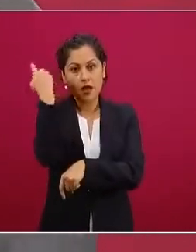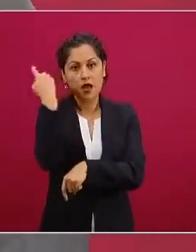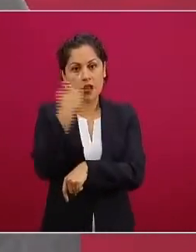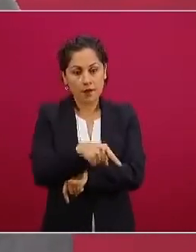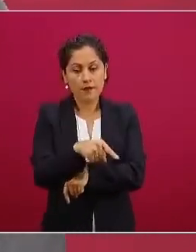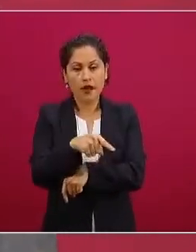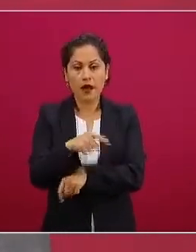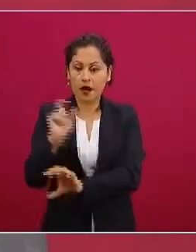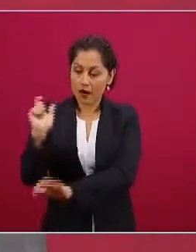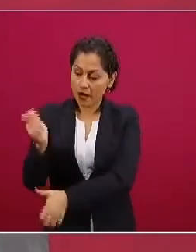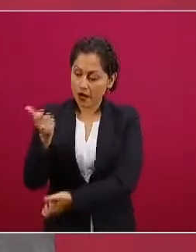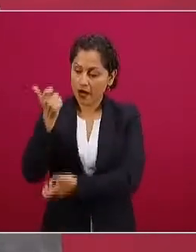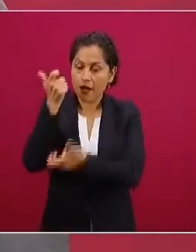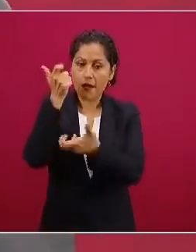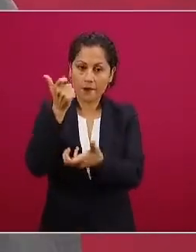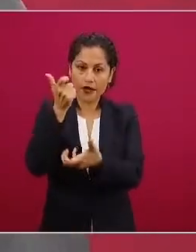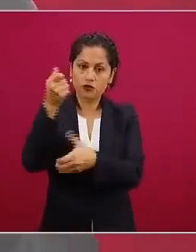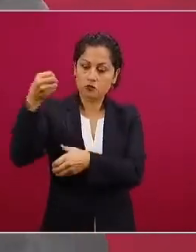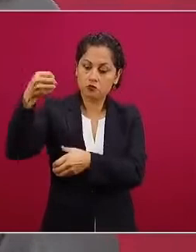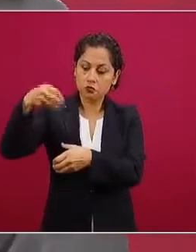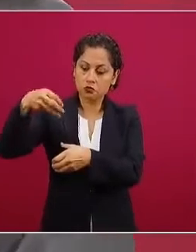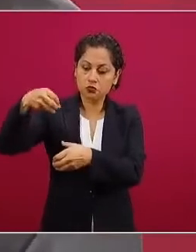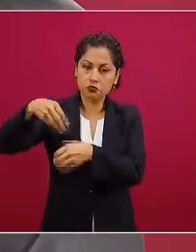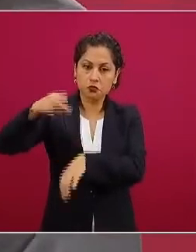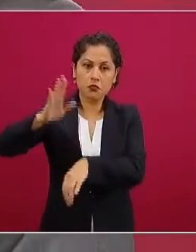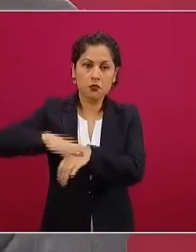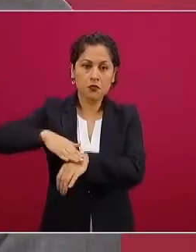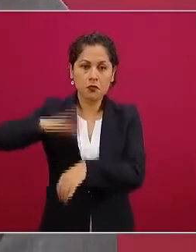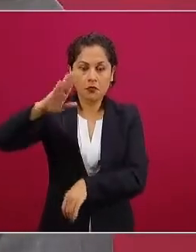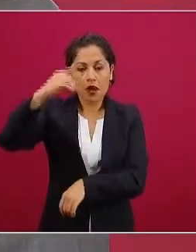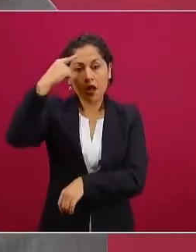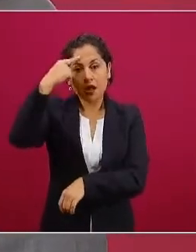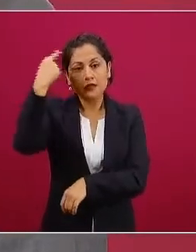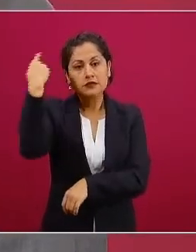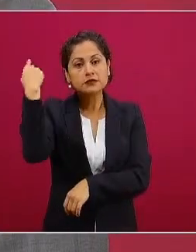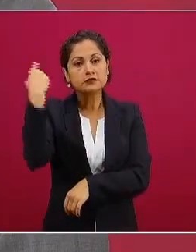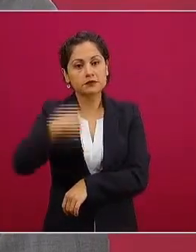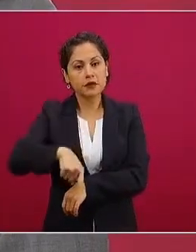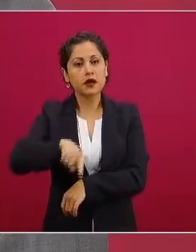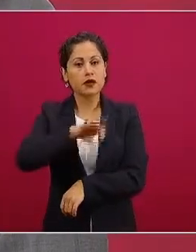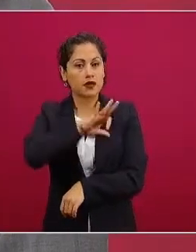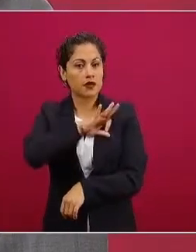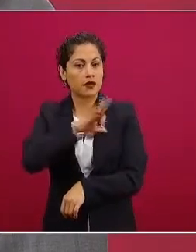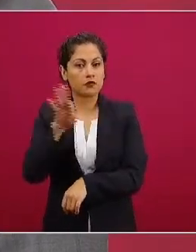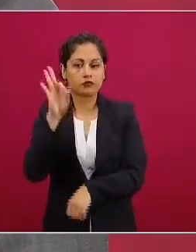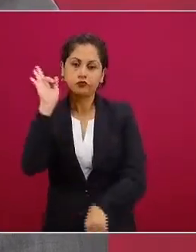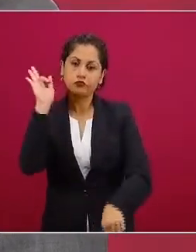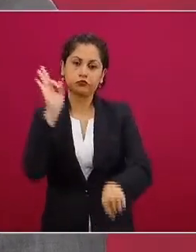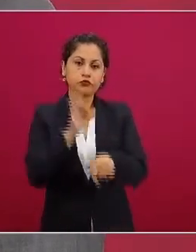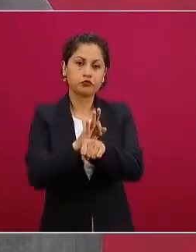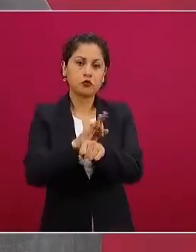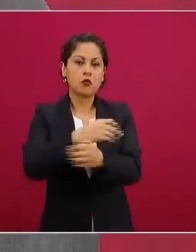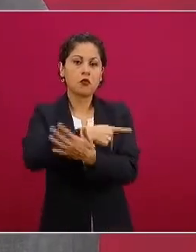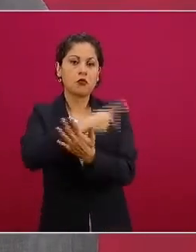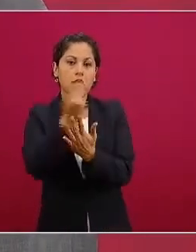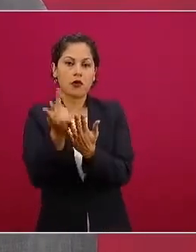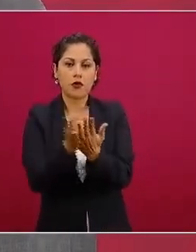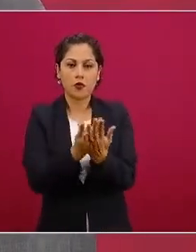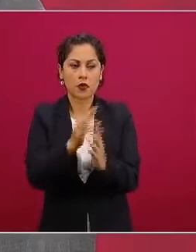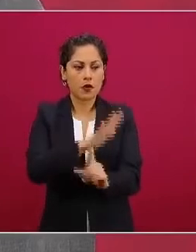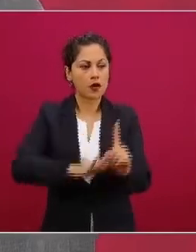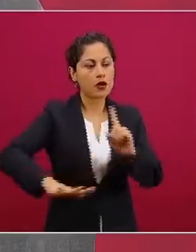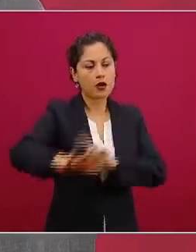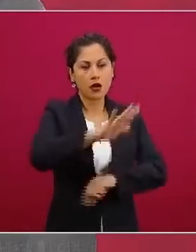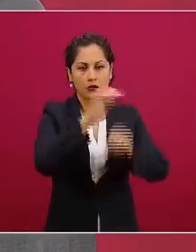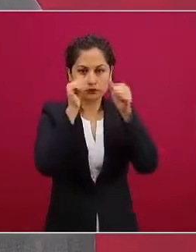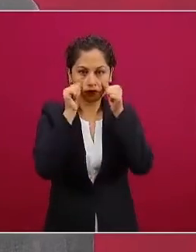para fortalecer el blindaje de los programas sociales y de los